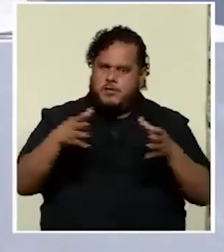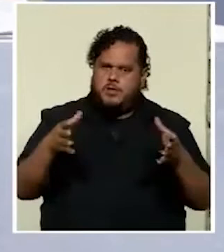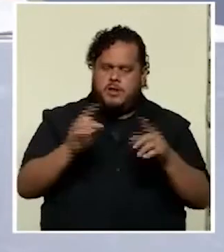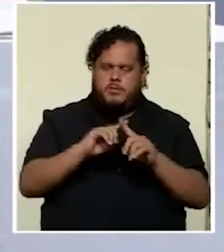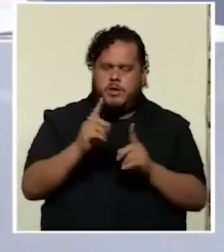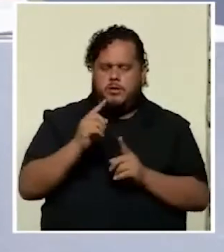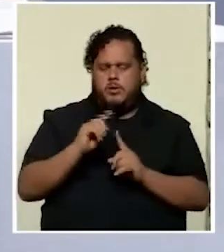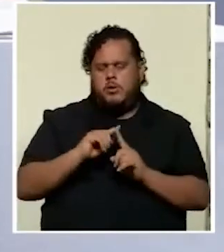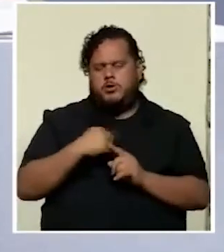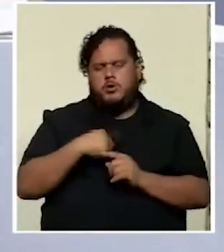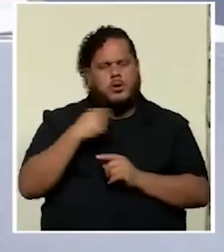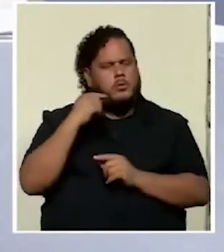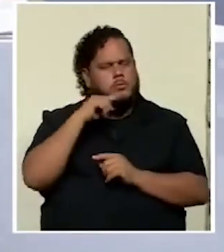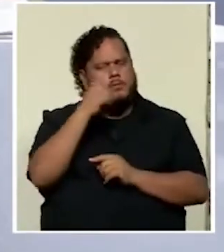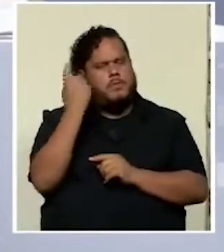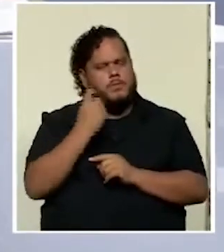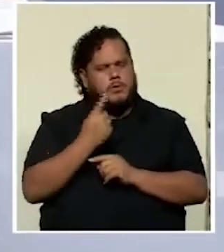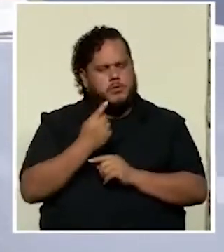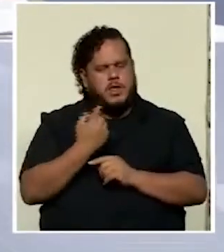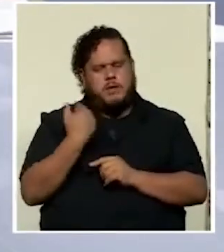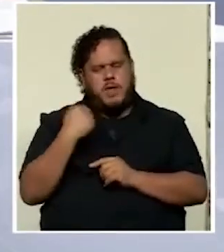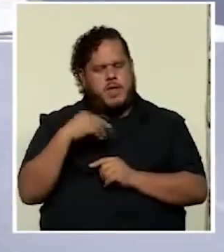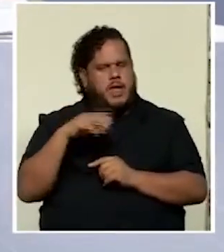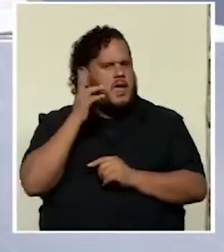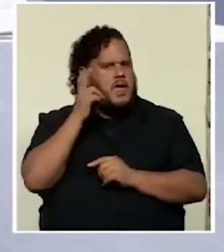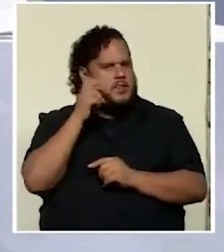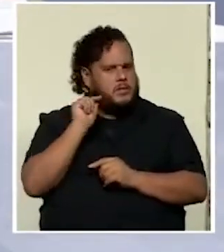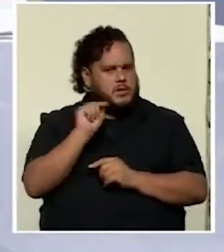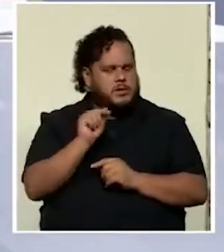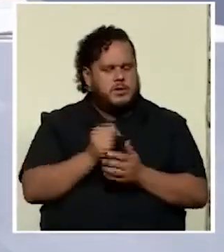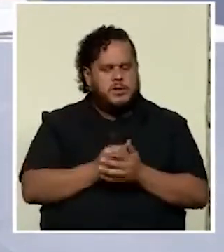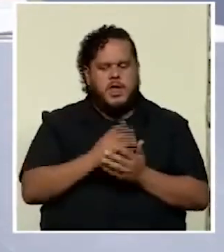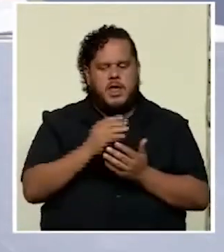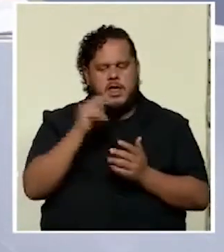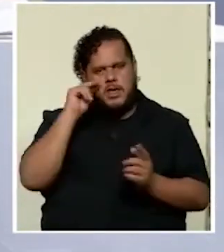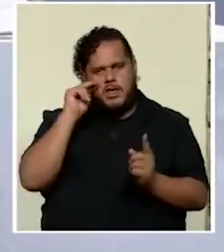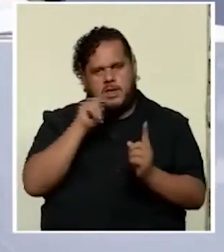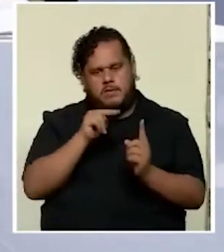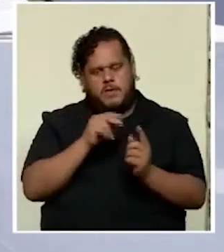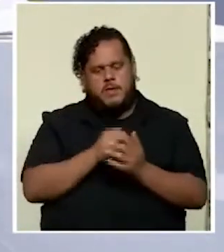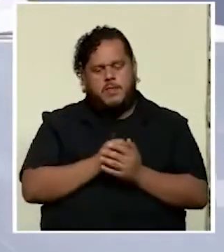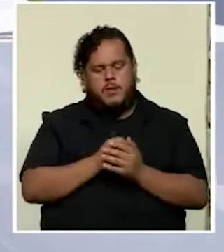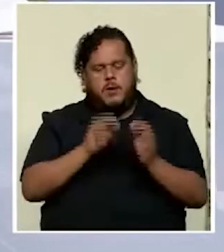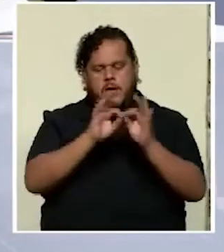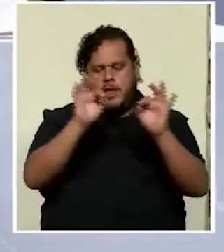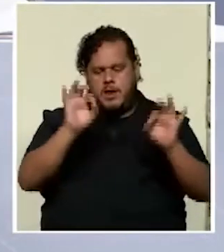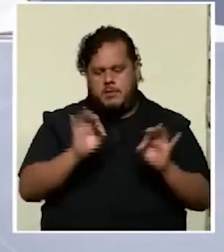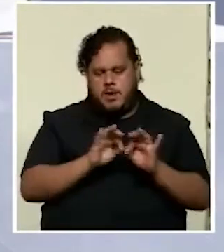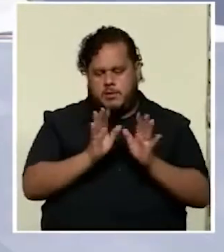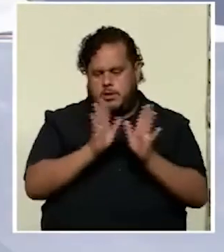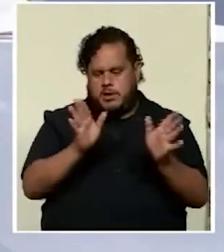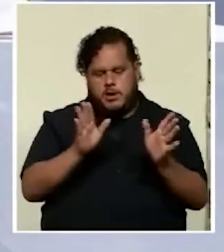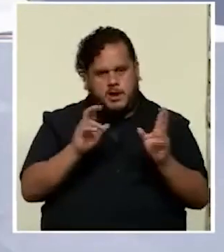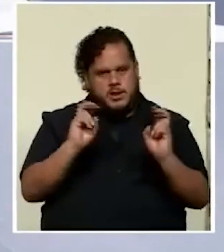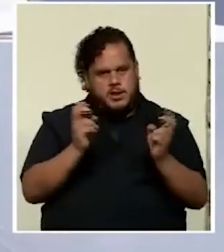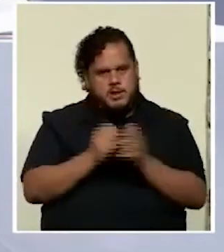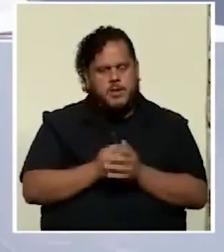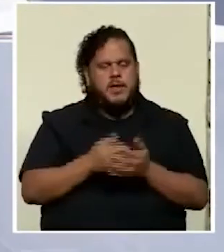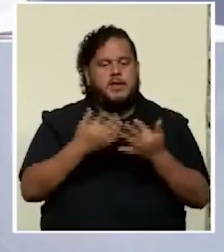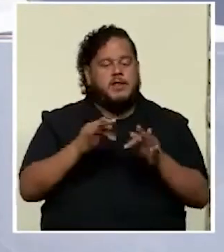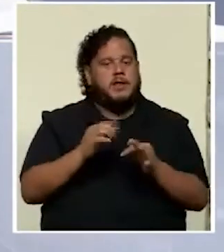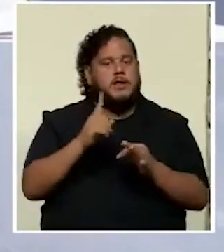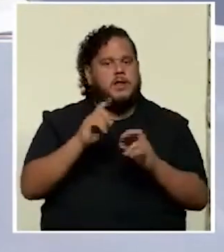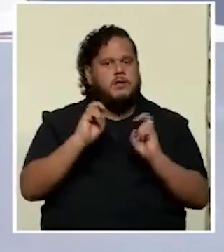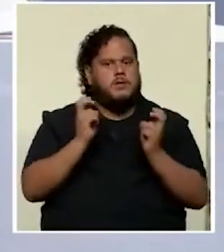preguntaba escuchando la obra recién y viendo el marco general del tema es si se trata de un tema de